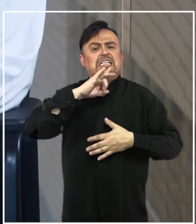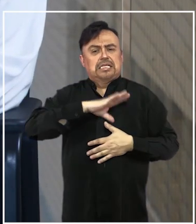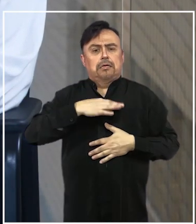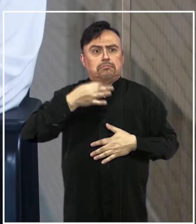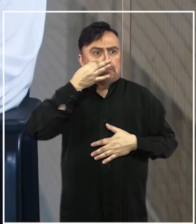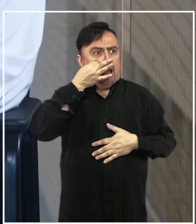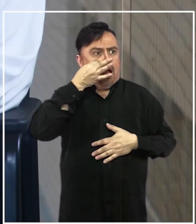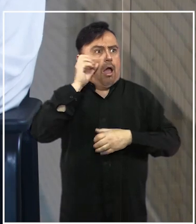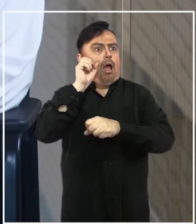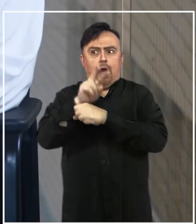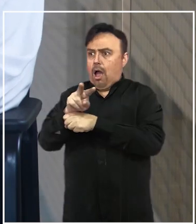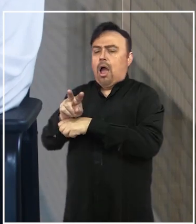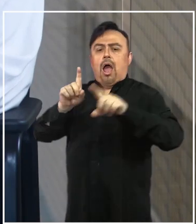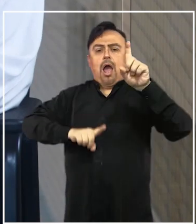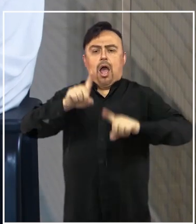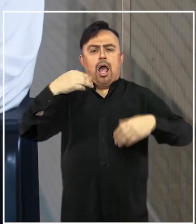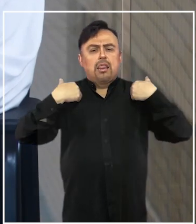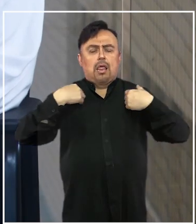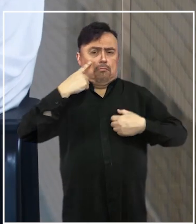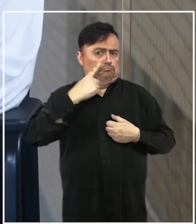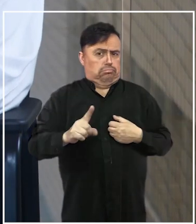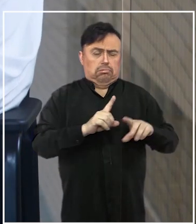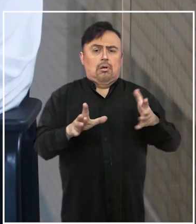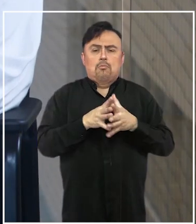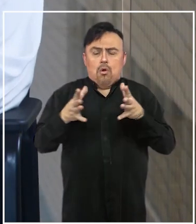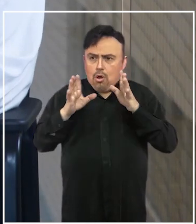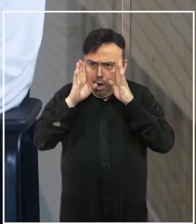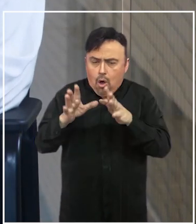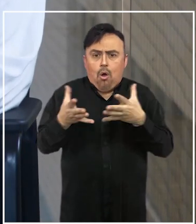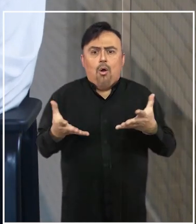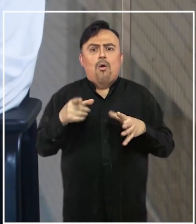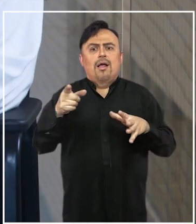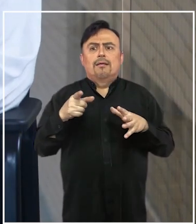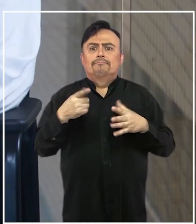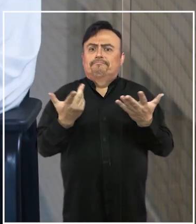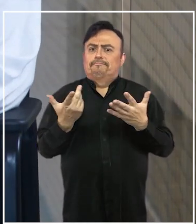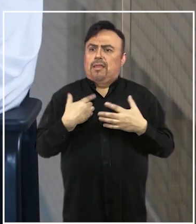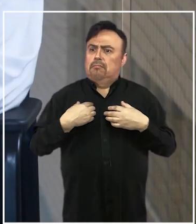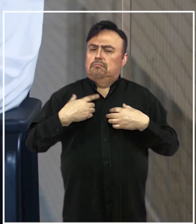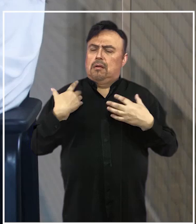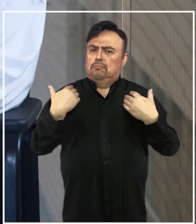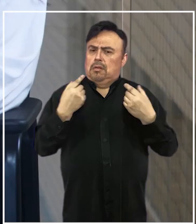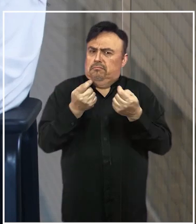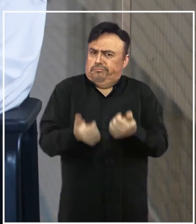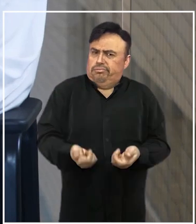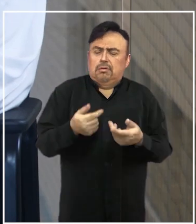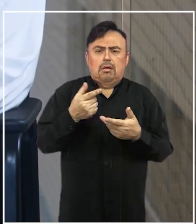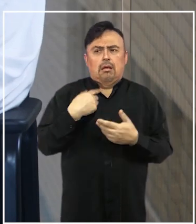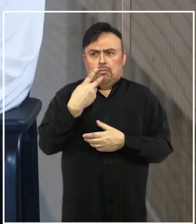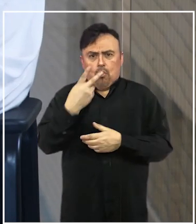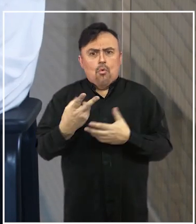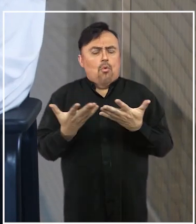presenciar algunos deportes bastante desconocidos y que llamaron mucho la atención por el nivel de dominio de ciertas habilidades, por ejemplo, que